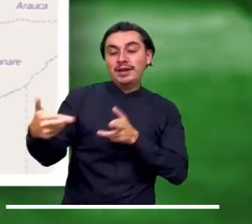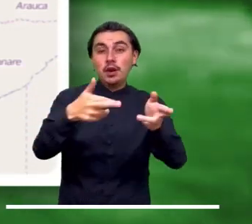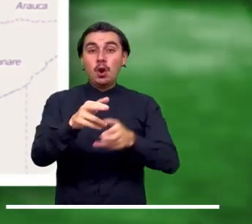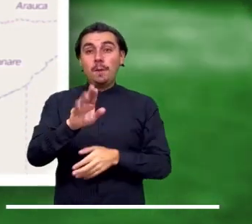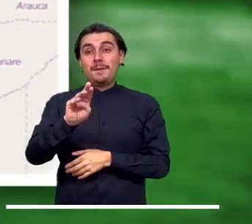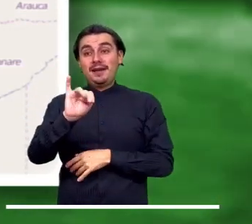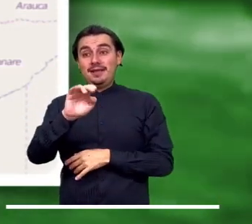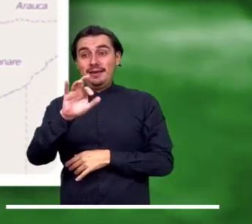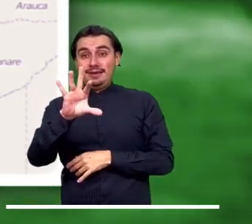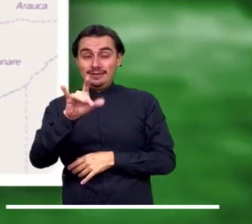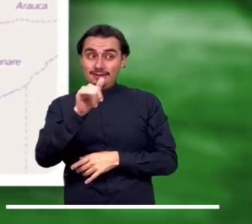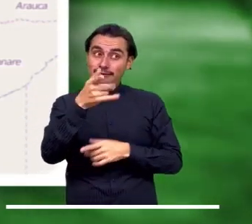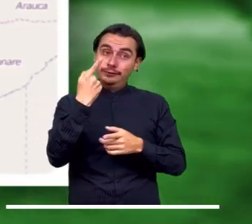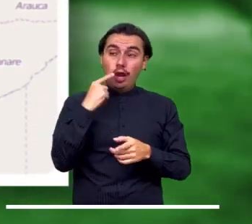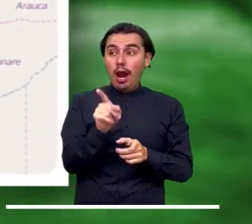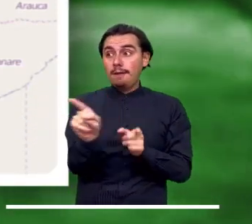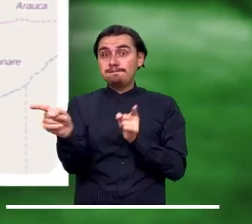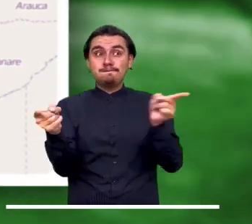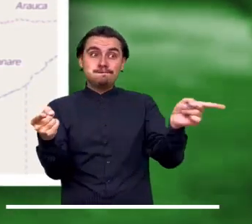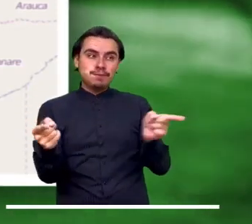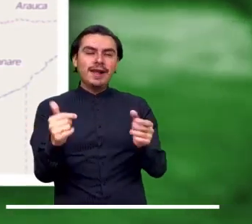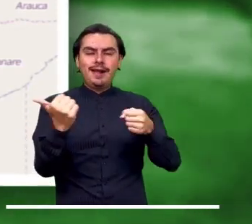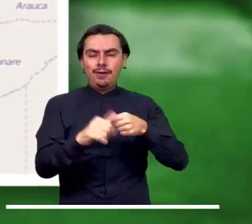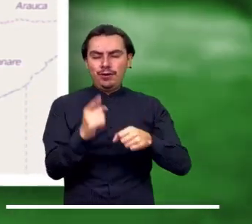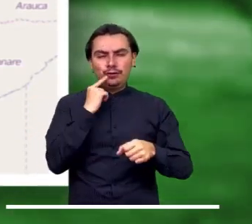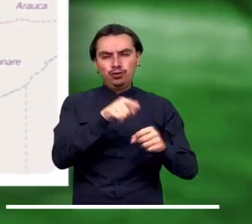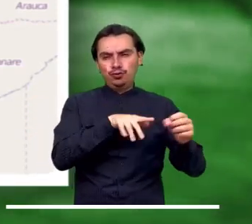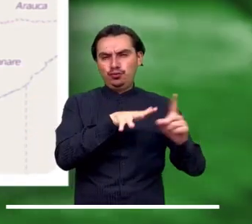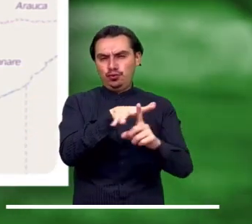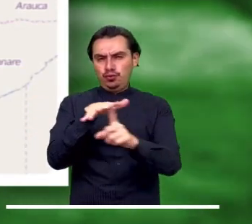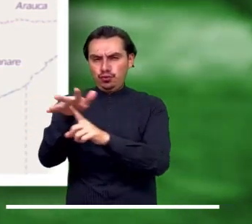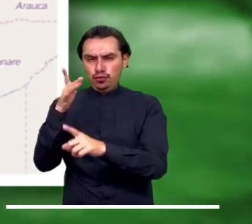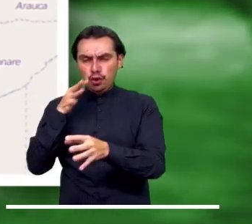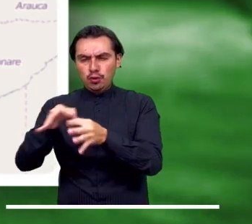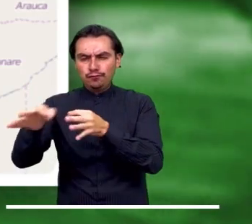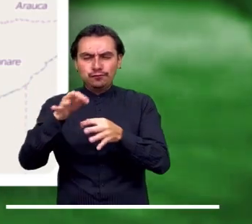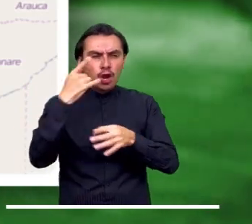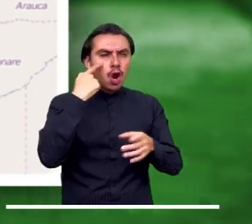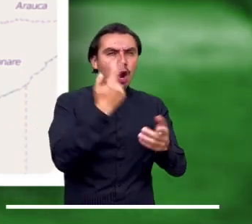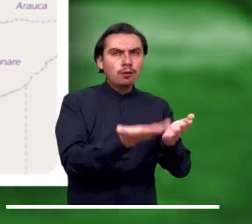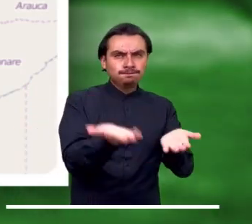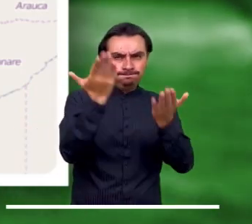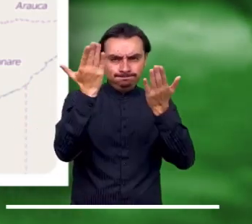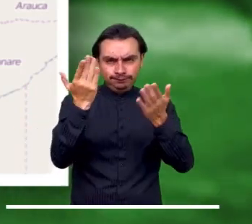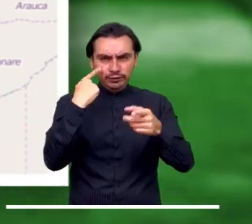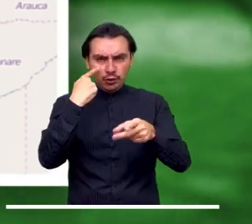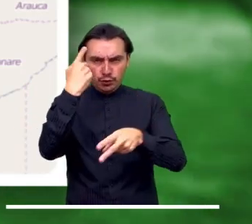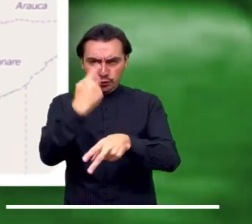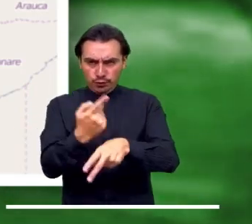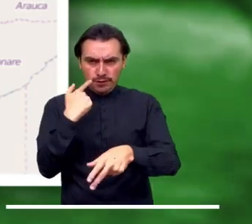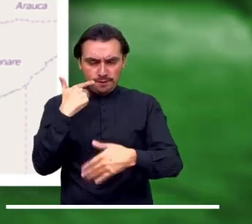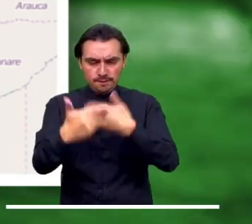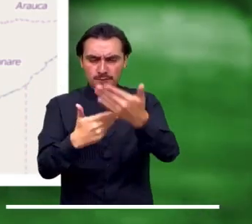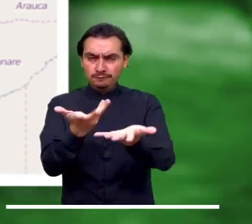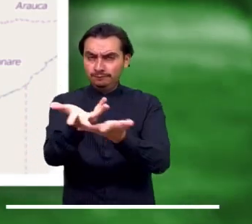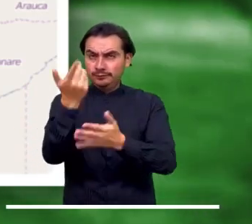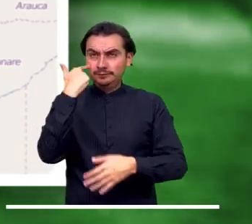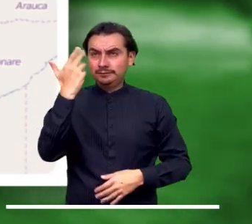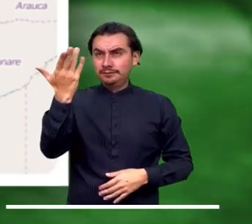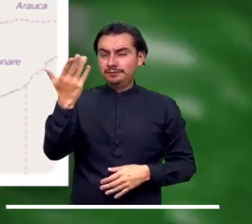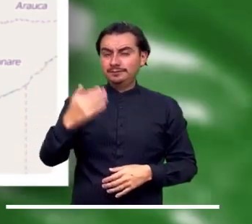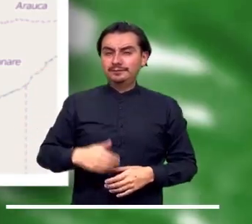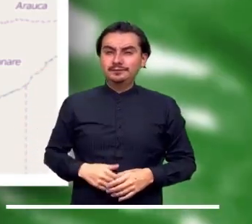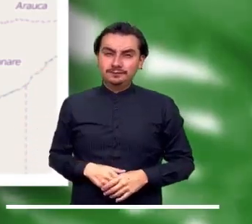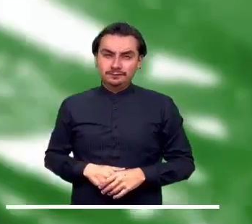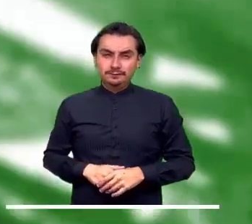probabilidad de crecientes súbitas en la cuenca del río Tanela, aportante a la cuenca baja del río Atrato. Alerta